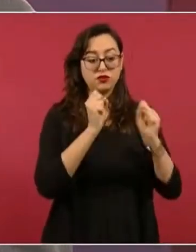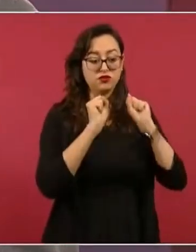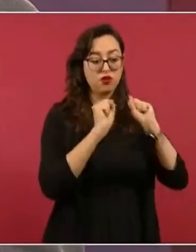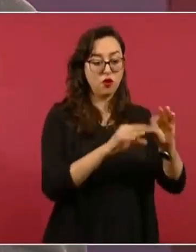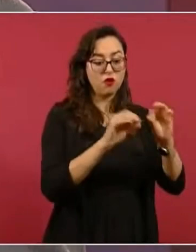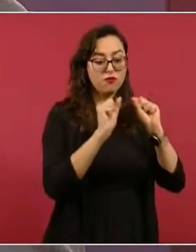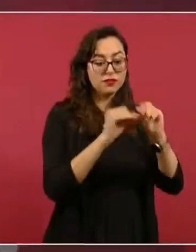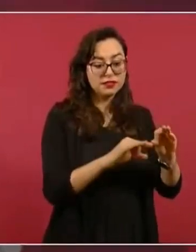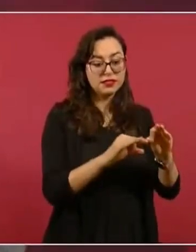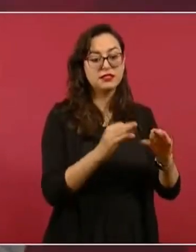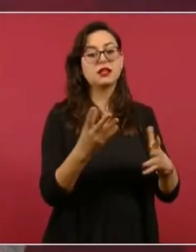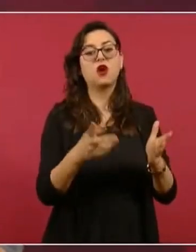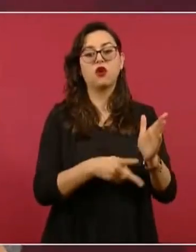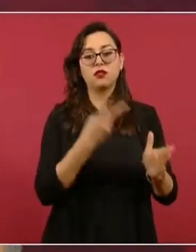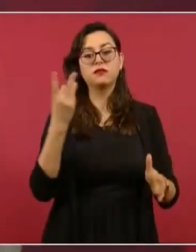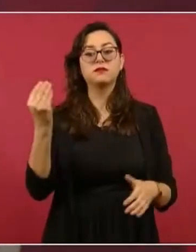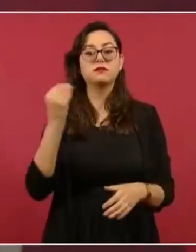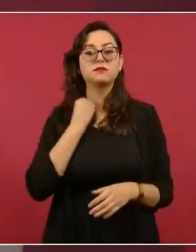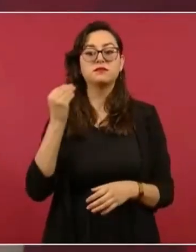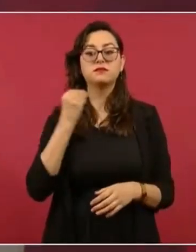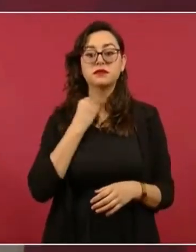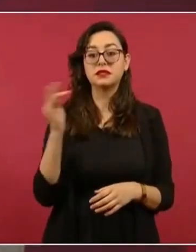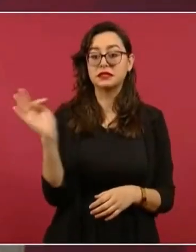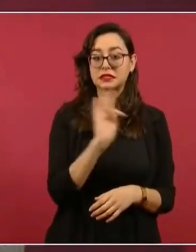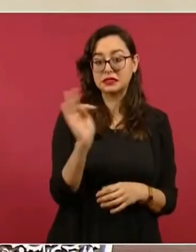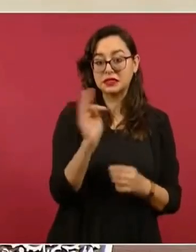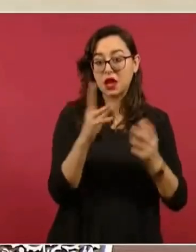caso a Calderón?